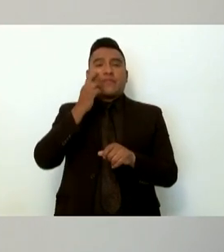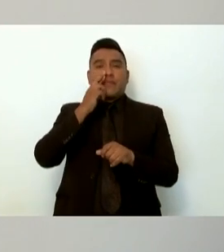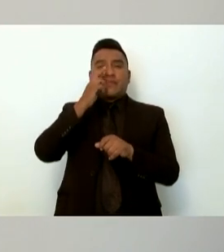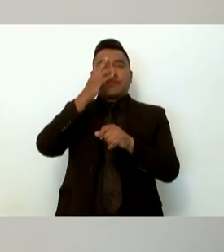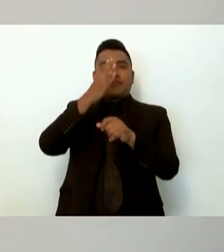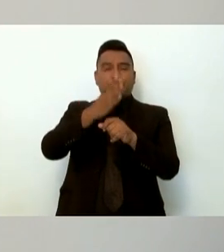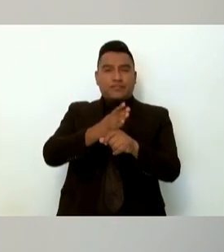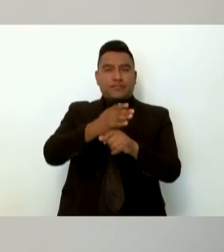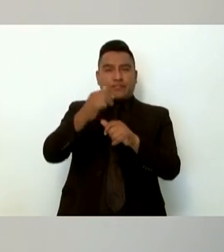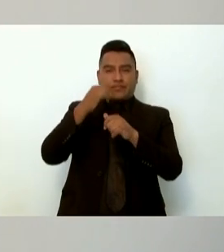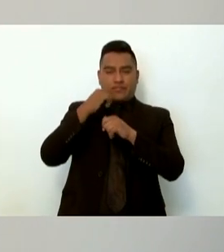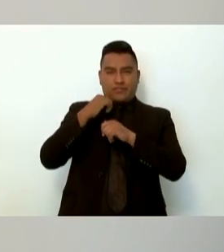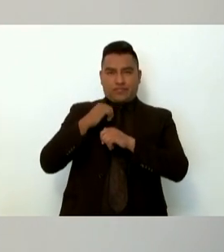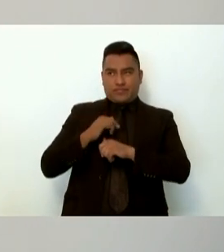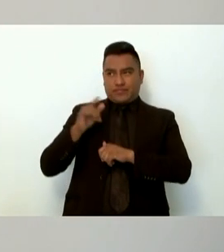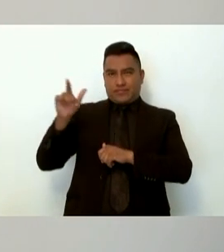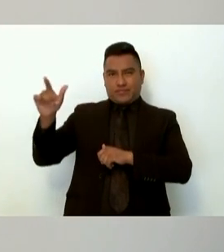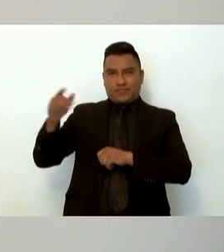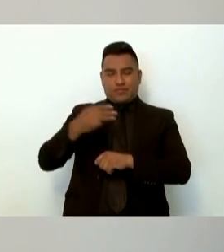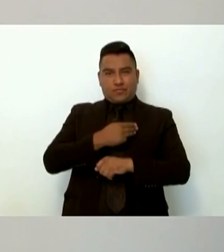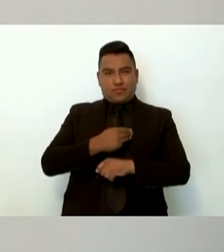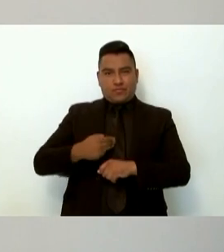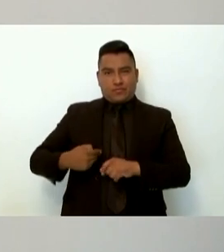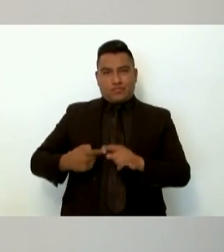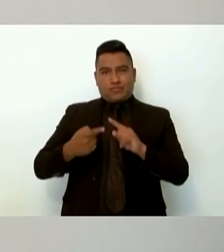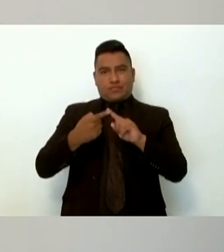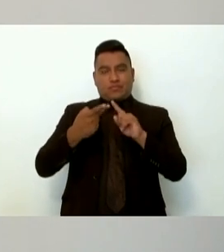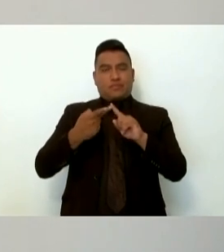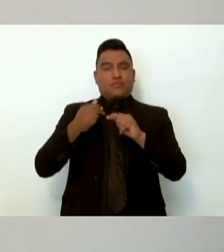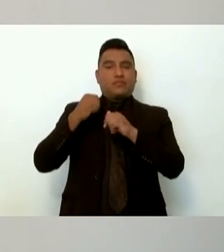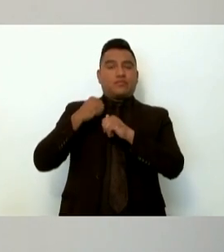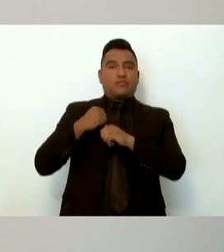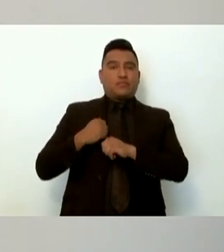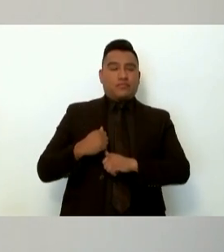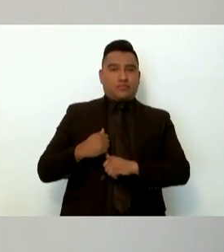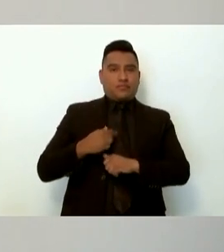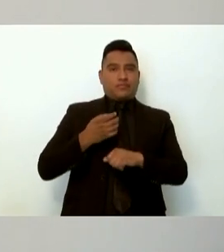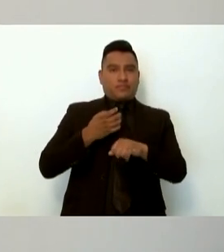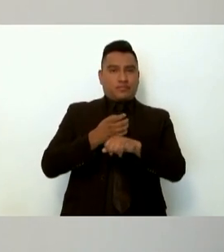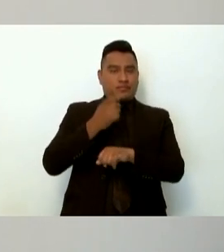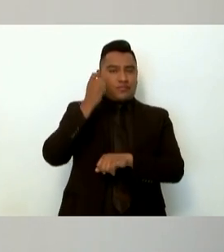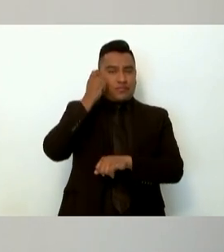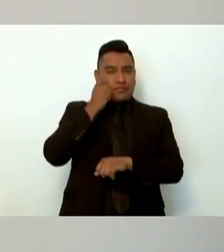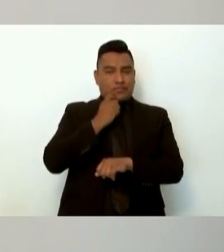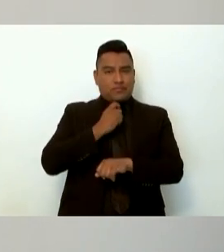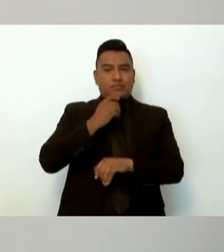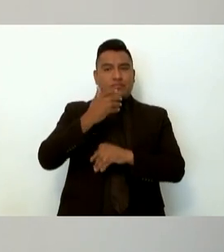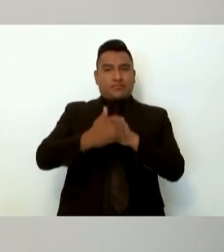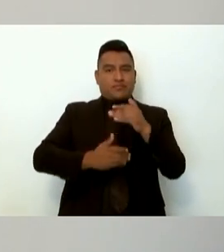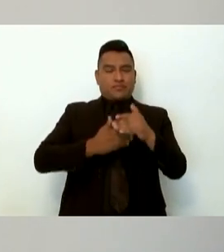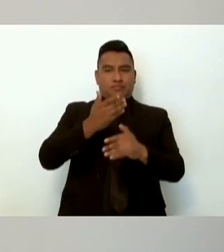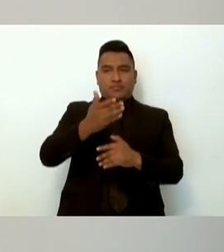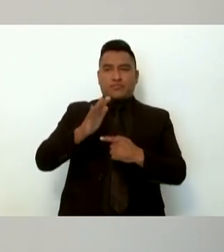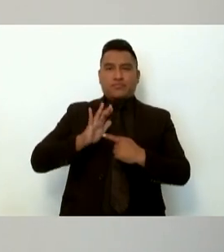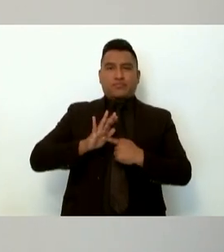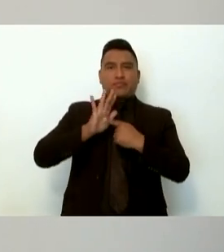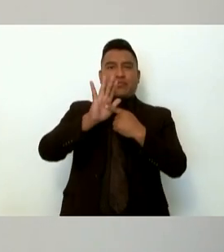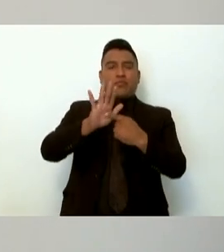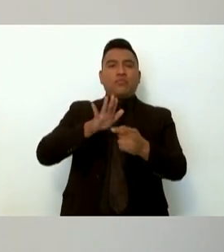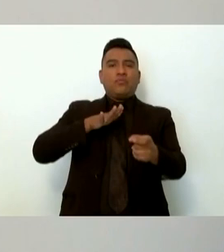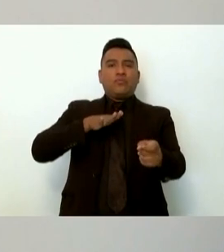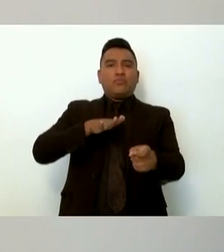municipales y el Estado de Guerrero cuando en todo este proceso se refleja una colisión